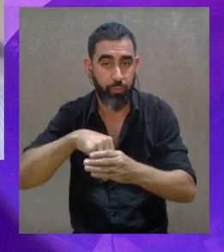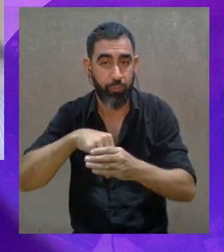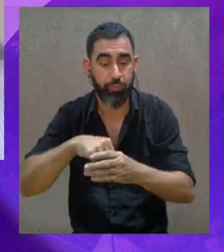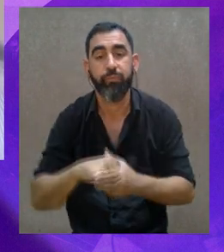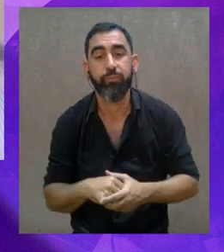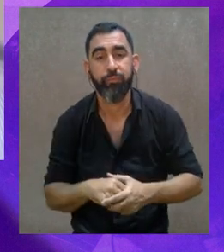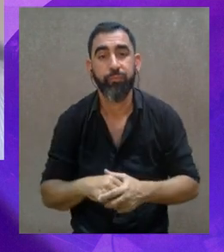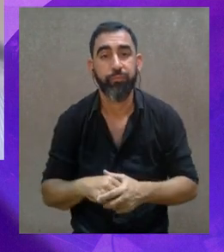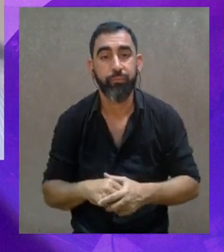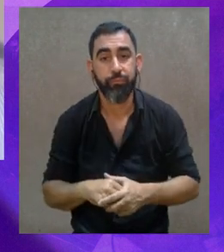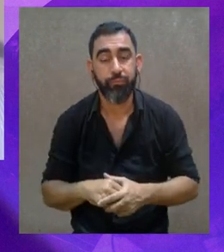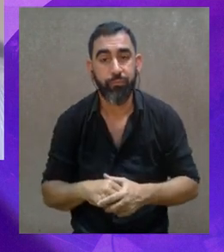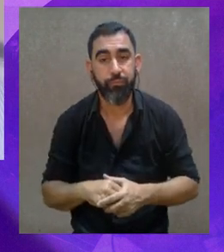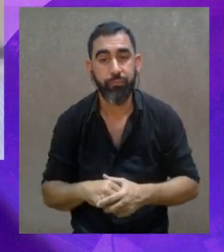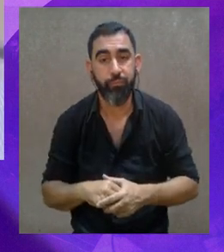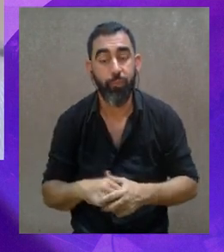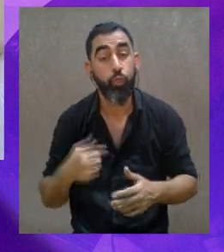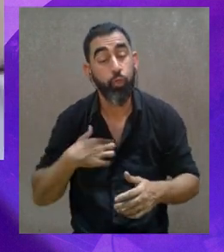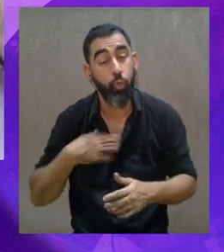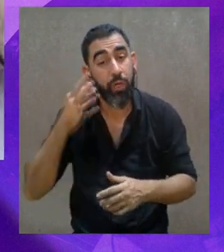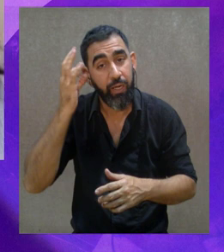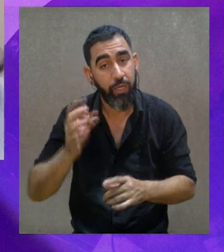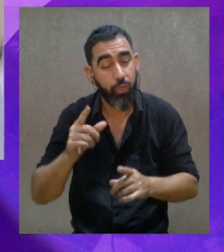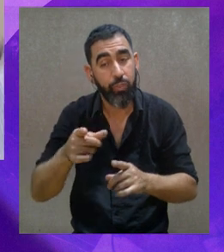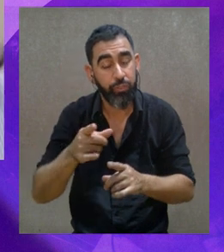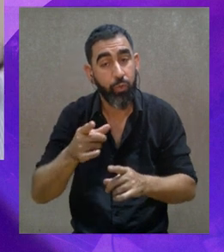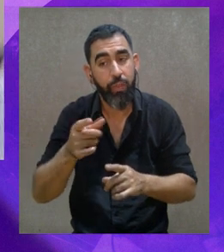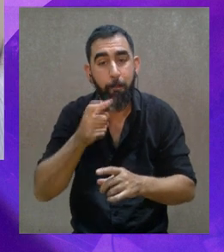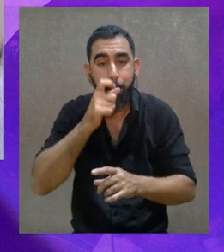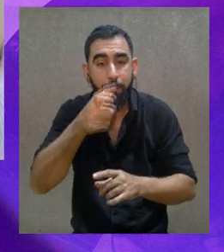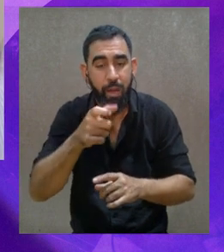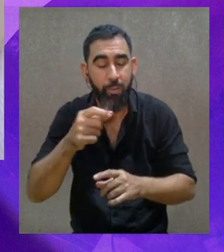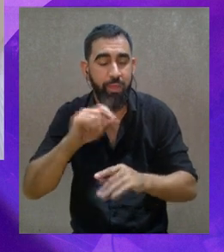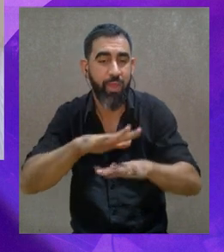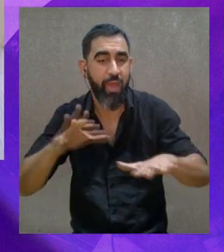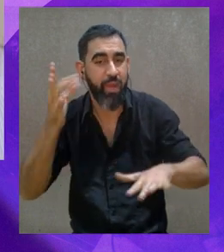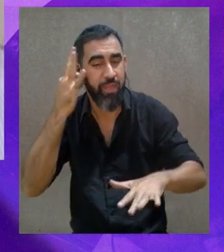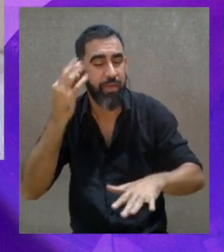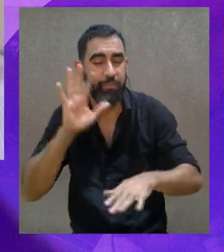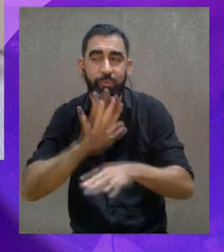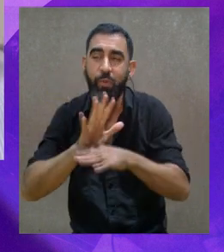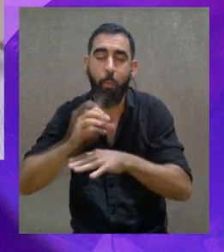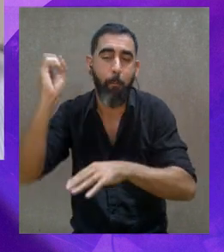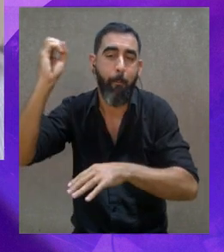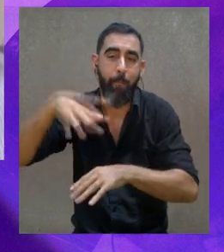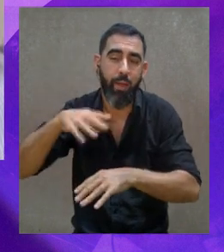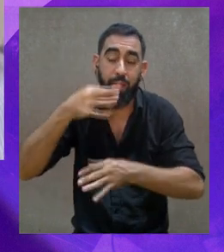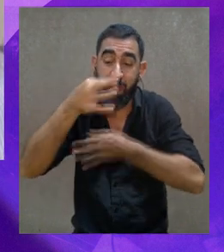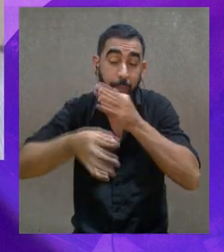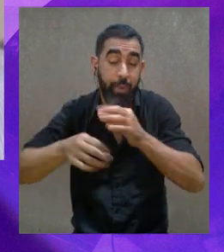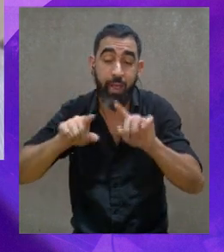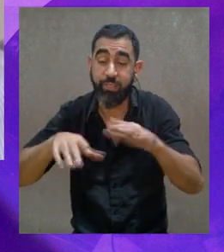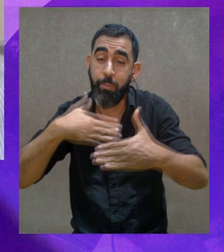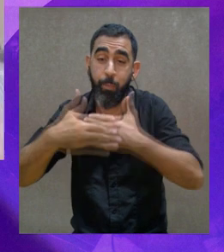a la vocación, y tener vocación es casi... Es comprometer